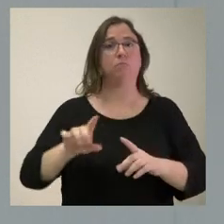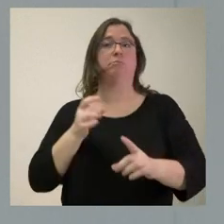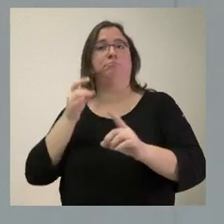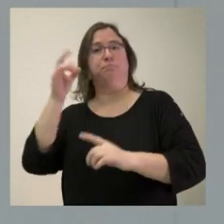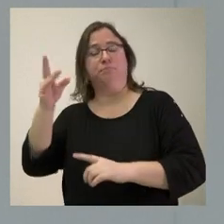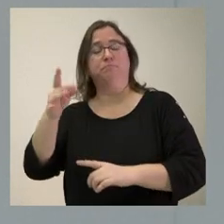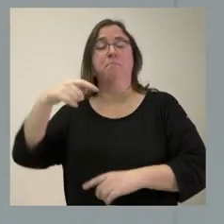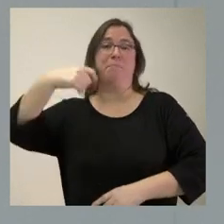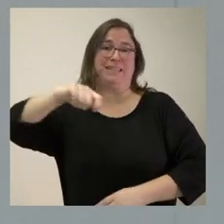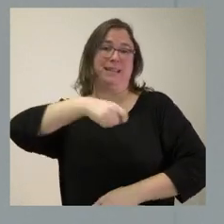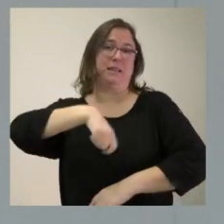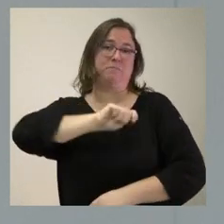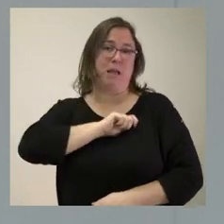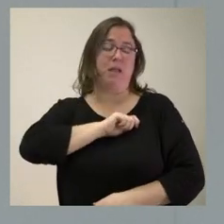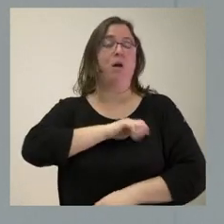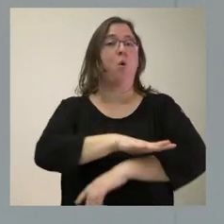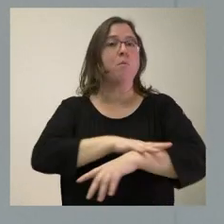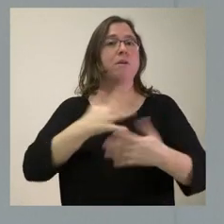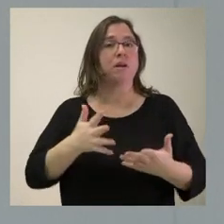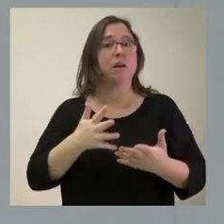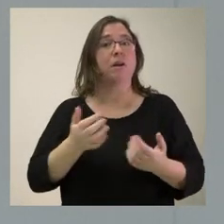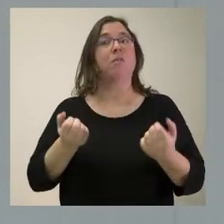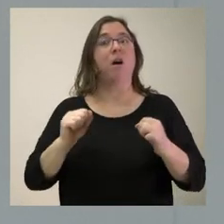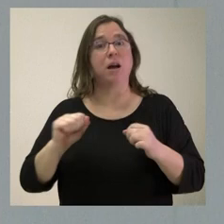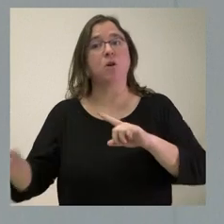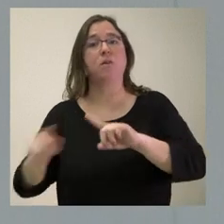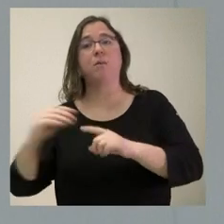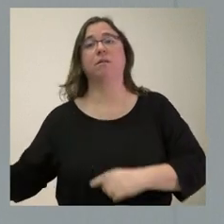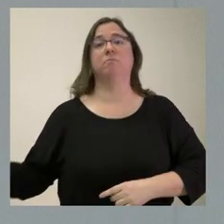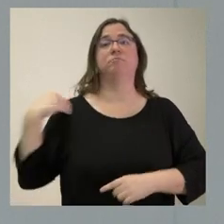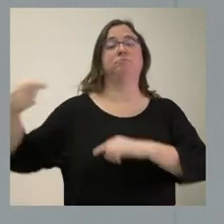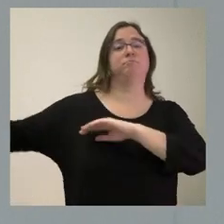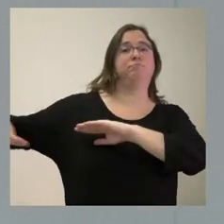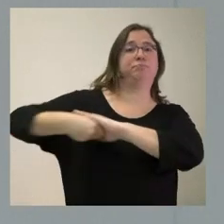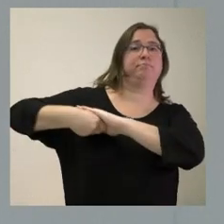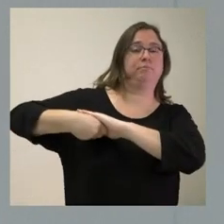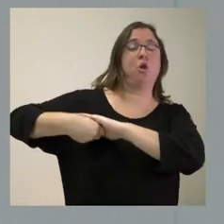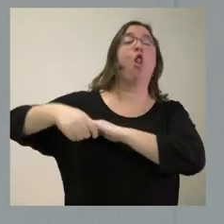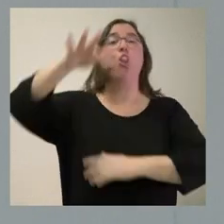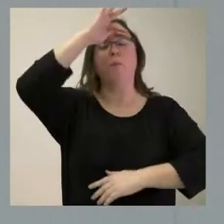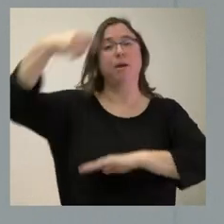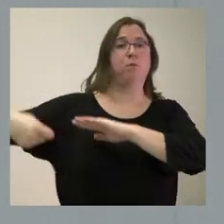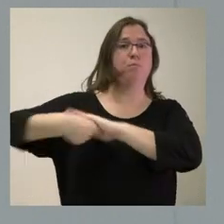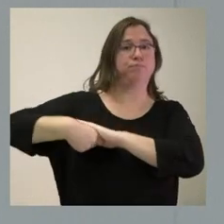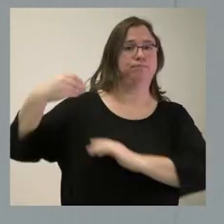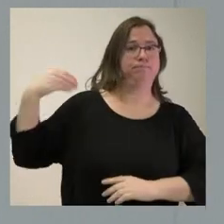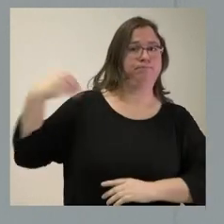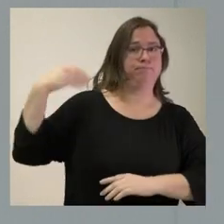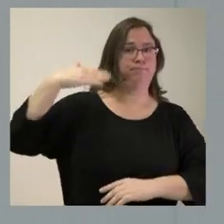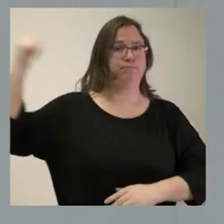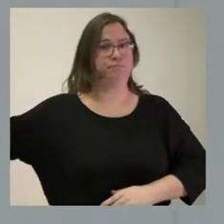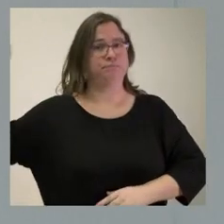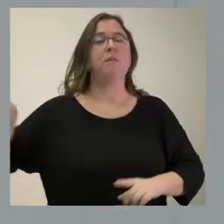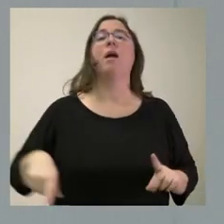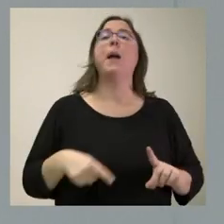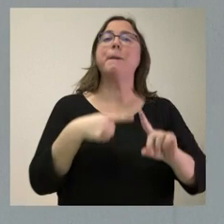Gobierno de España. Y aún así hemos tenido un requerimiento el domingo y luego hemos tenido un requerimiento que fue el